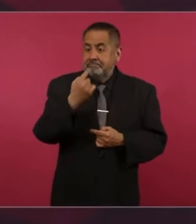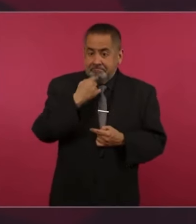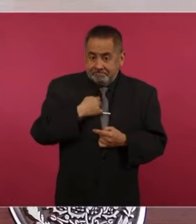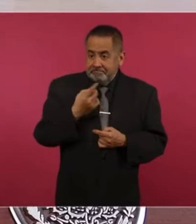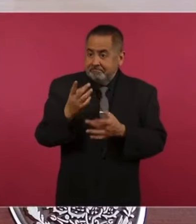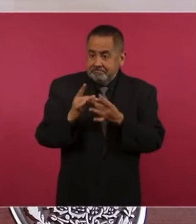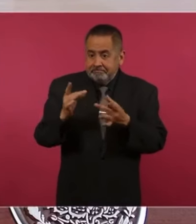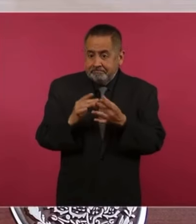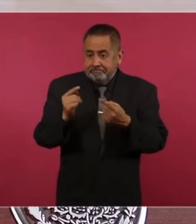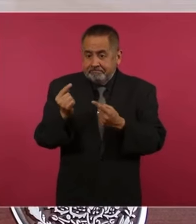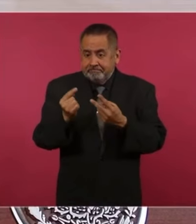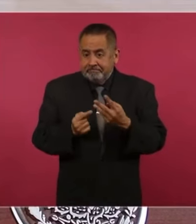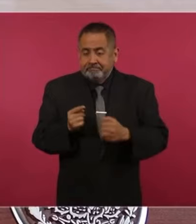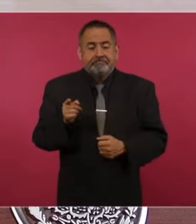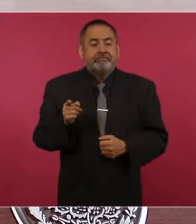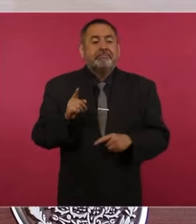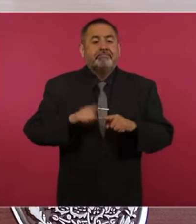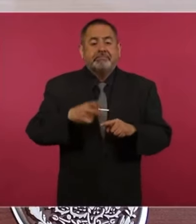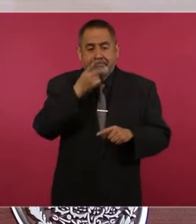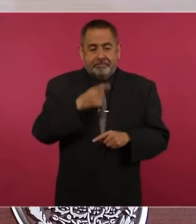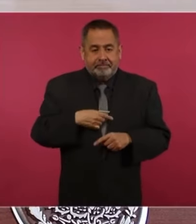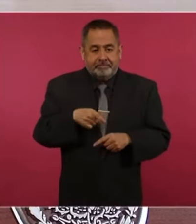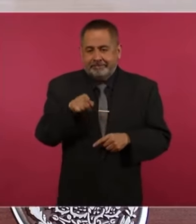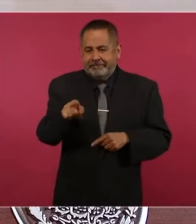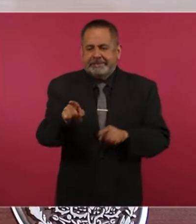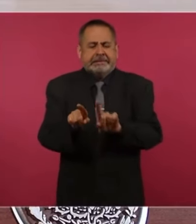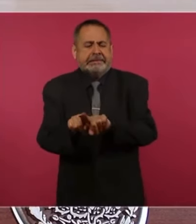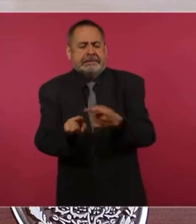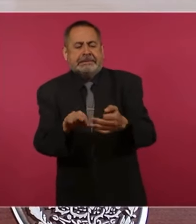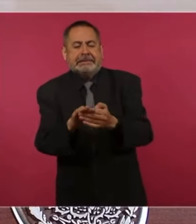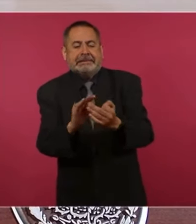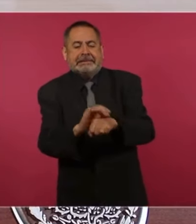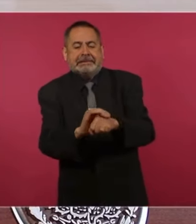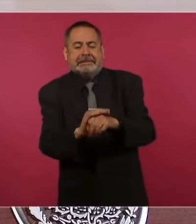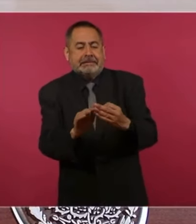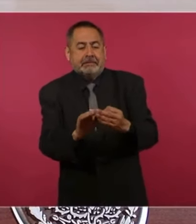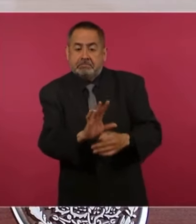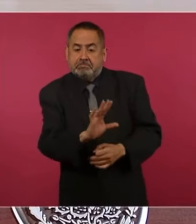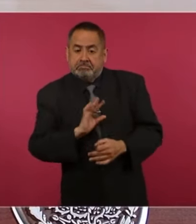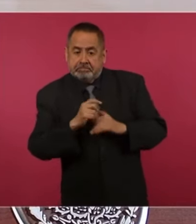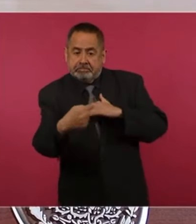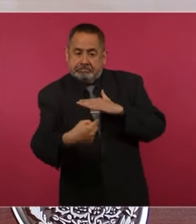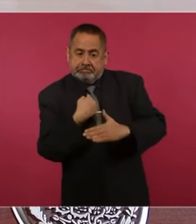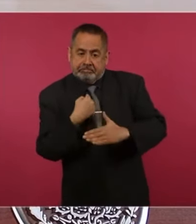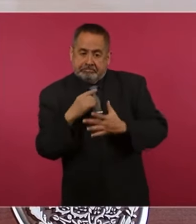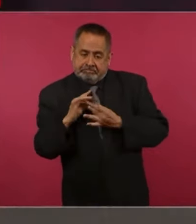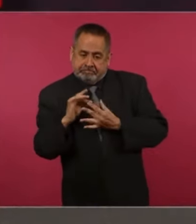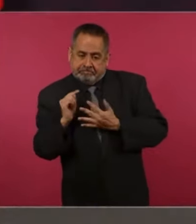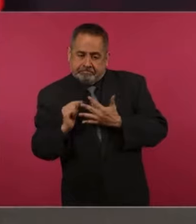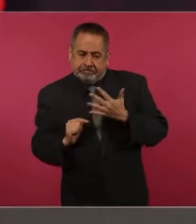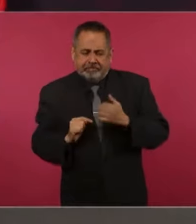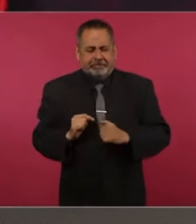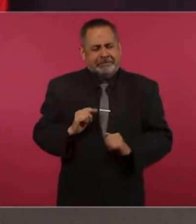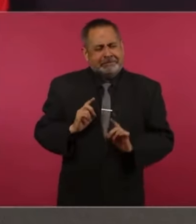una gente cercana ahí y me